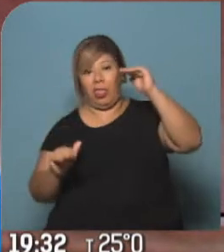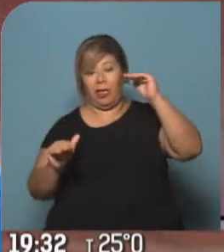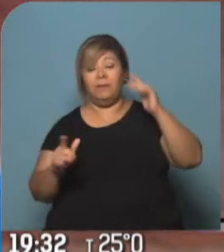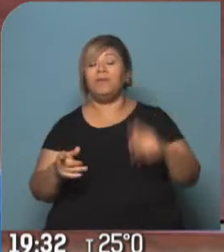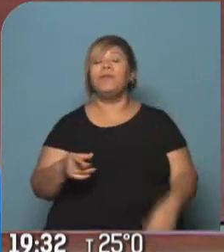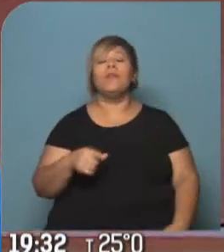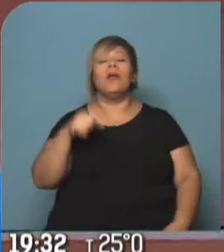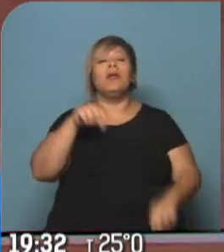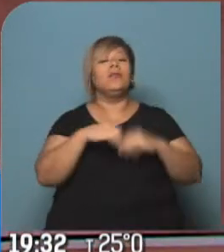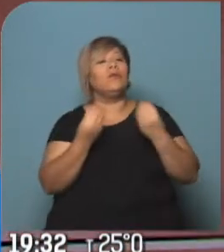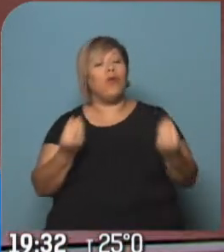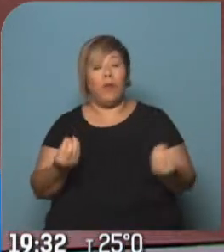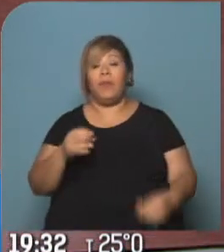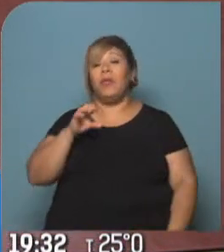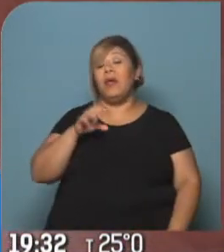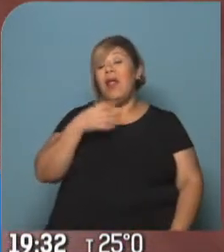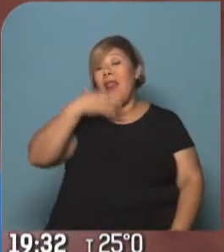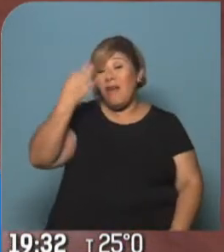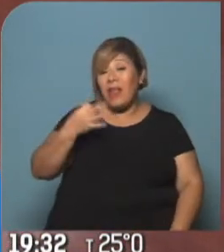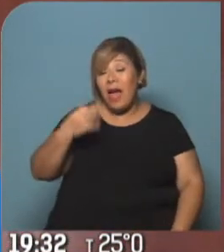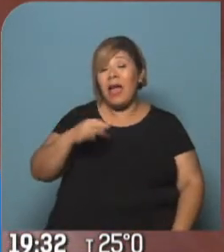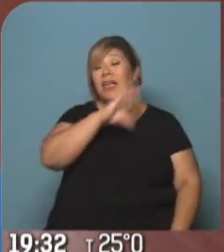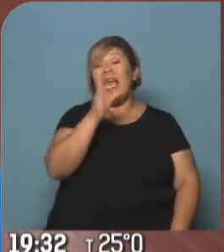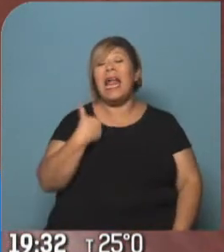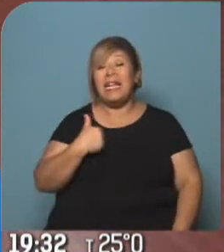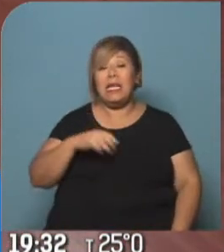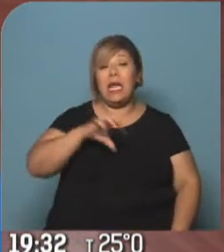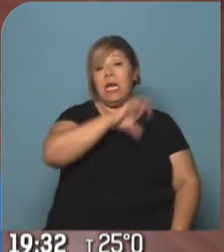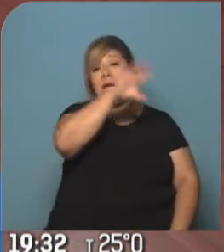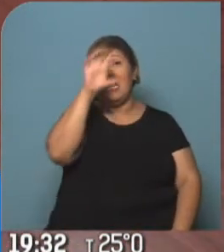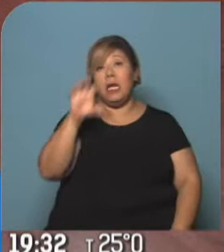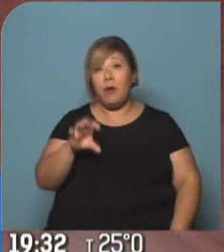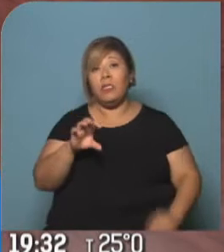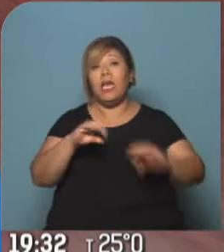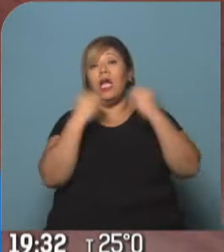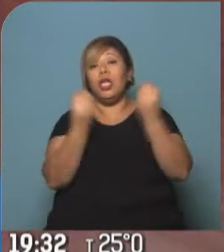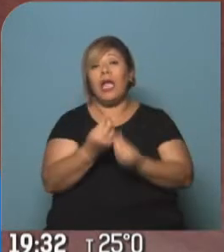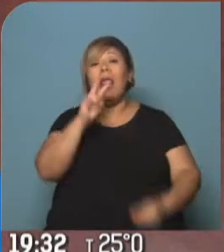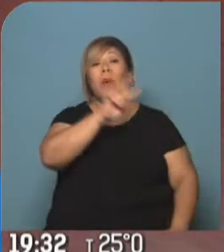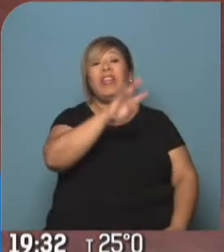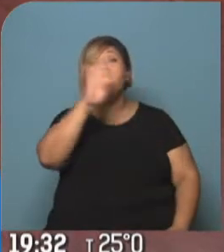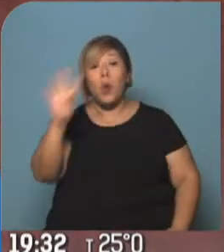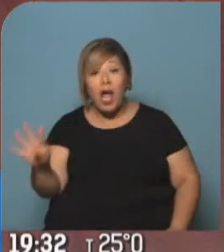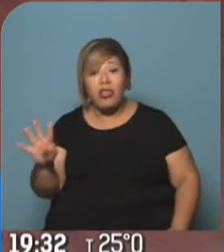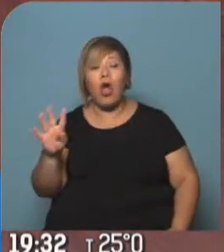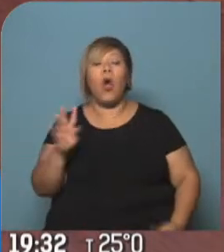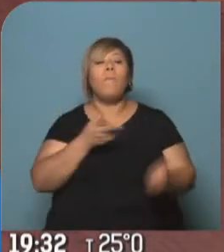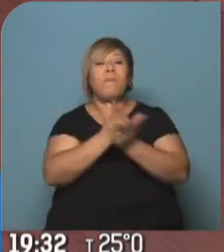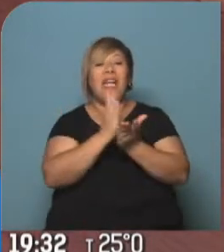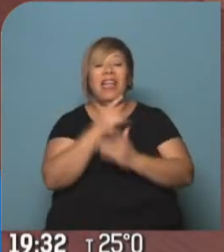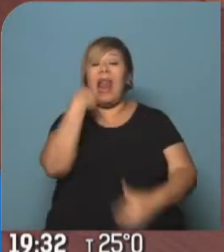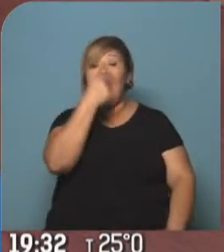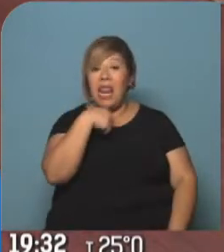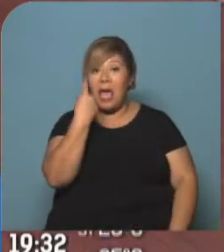en general las 24 provincias han crecido sustantivamente en lengua, eso fue masivo, eso también es un fenómeno interesante